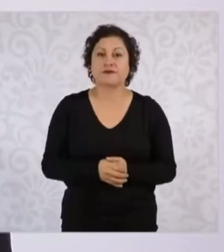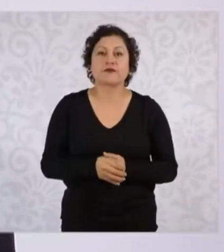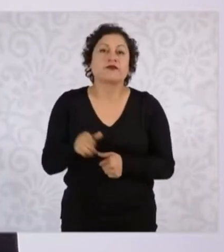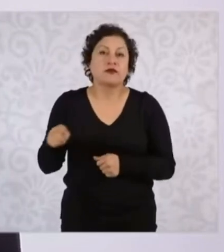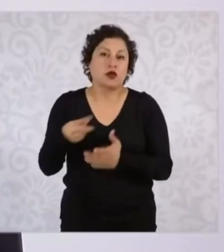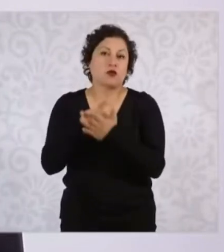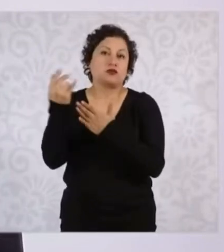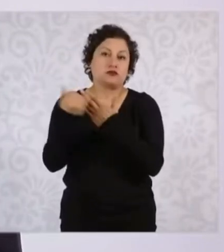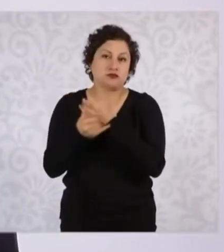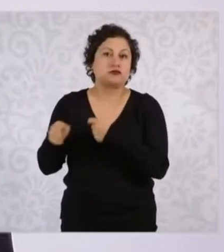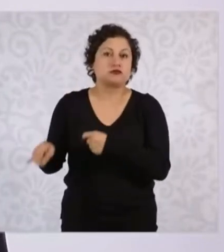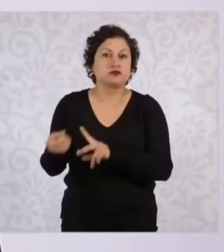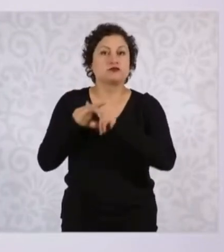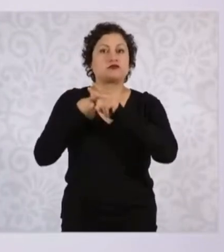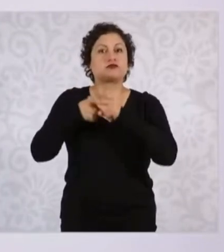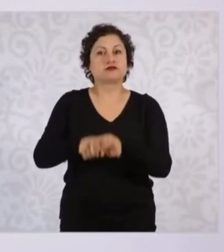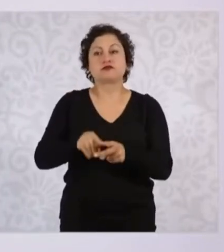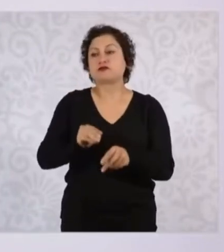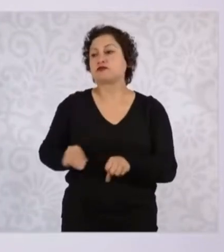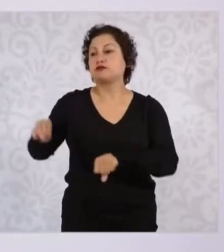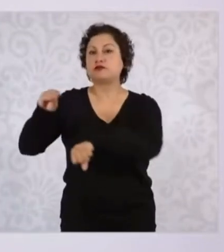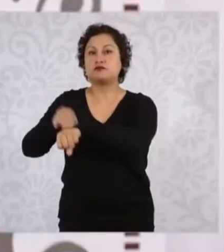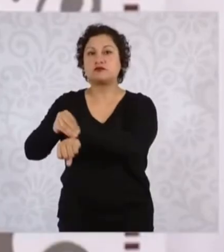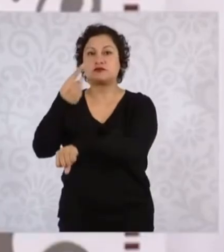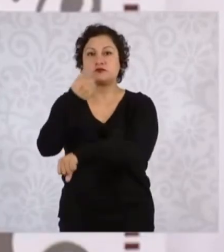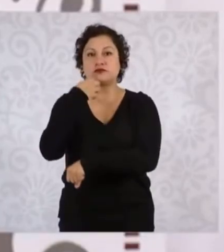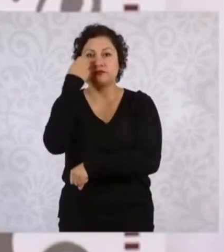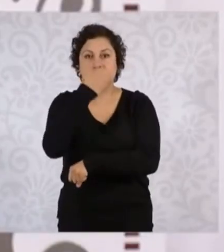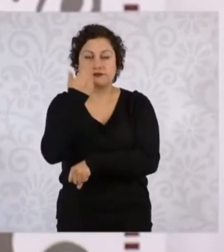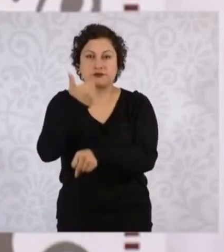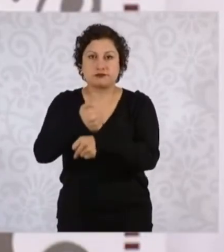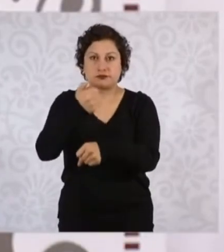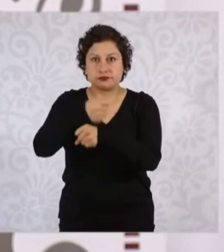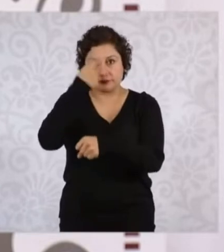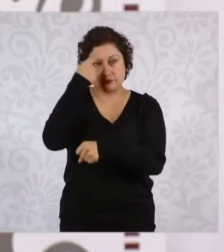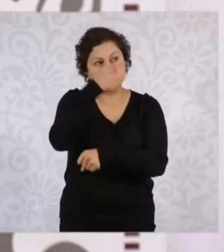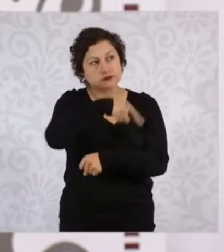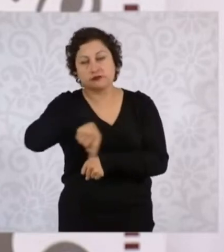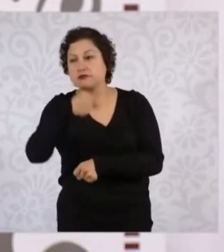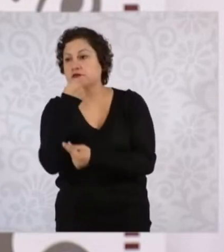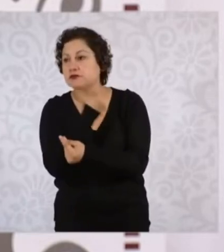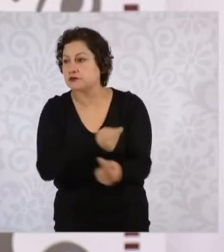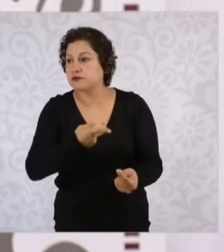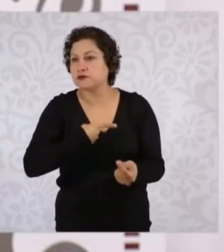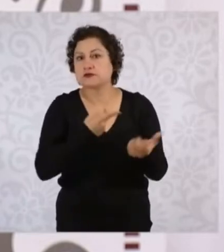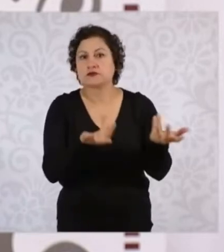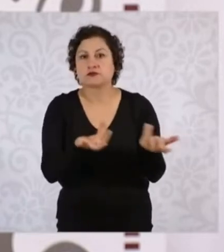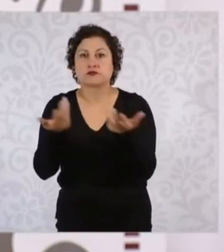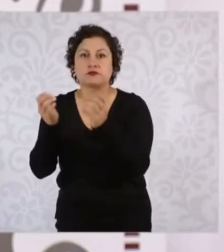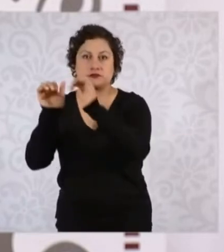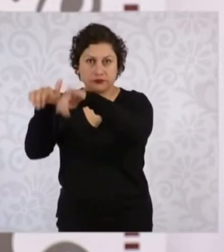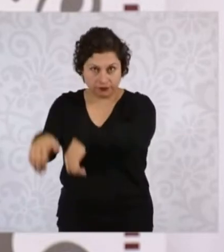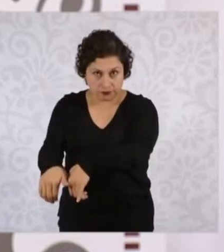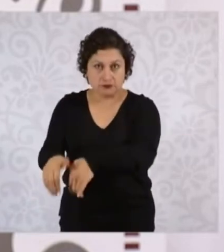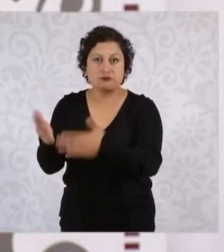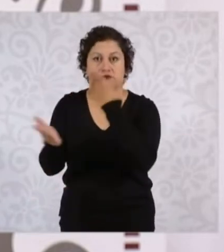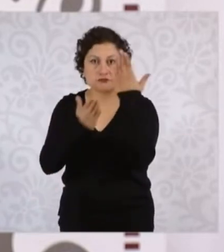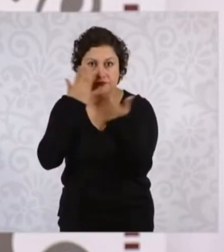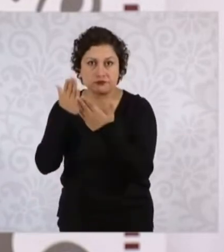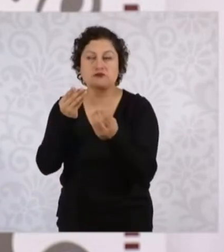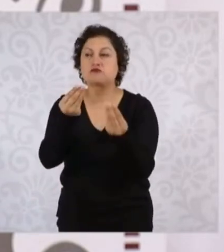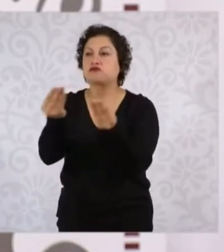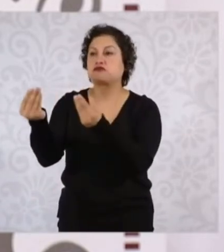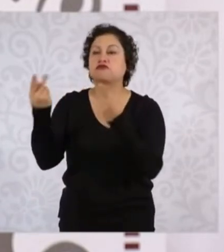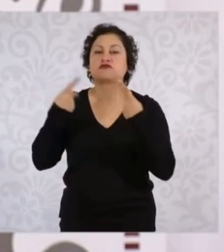hizo posible la creación de una escuela primaria para niñas de escasos recursos, muchas de ellas eran huérfanas, en el